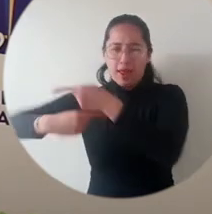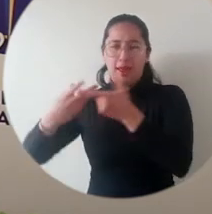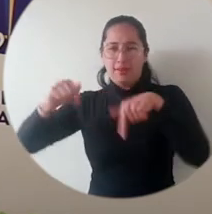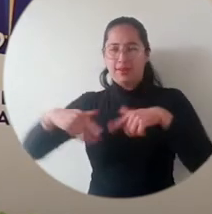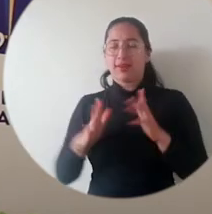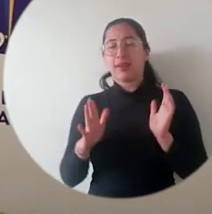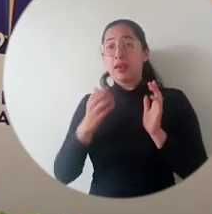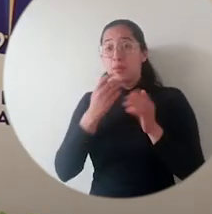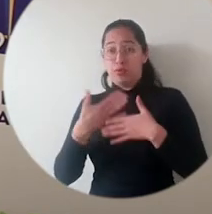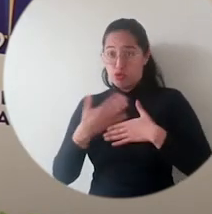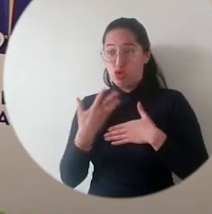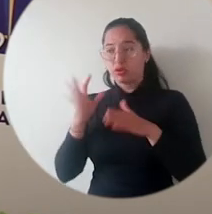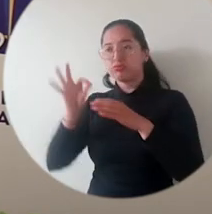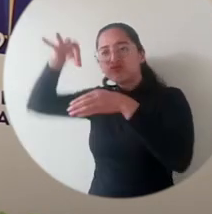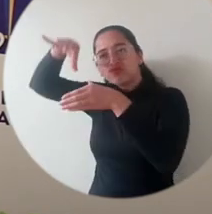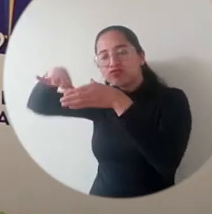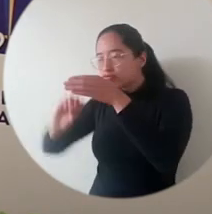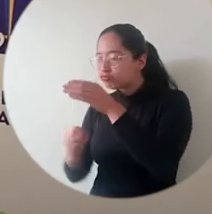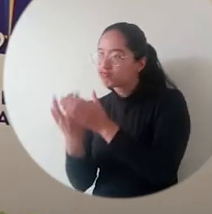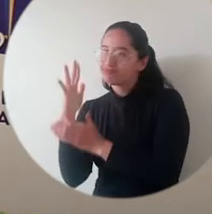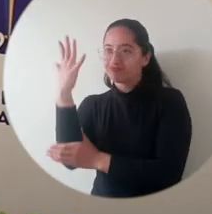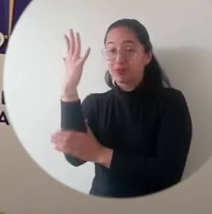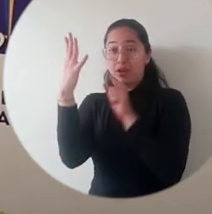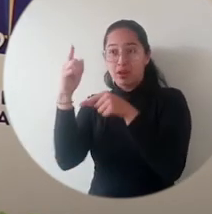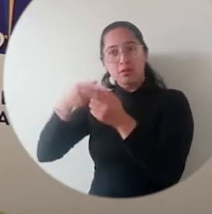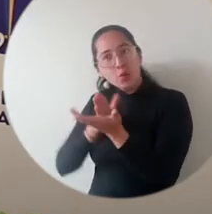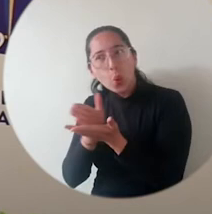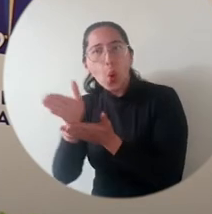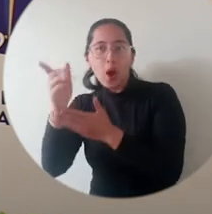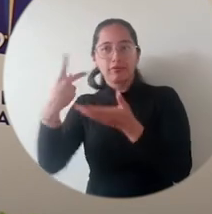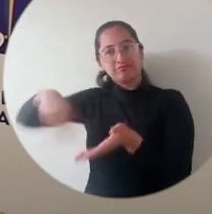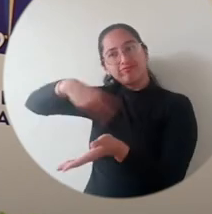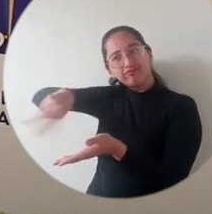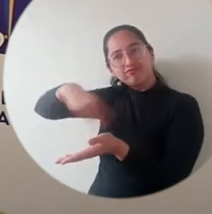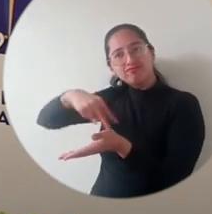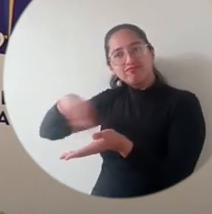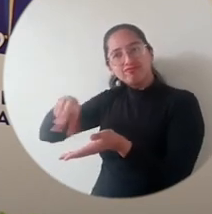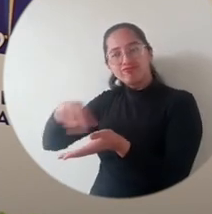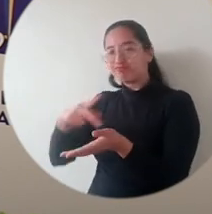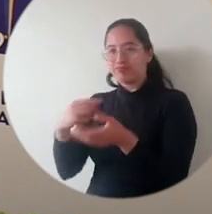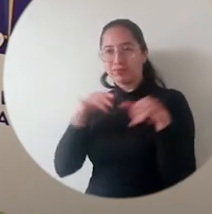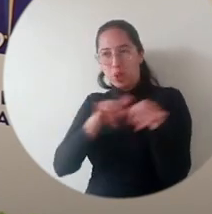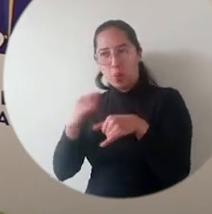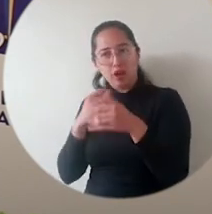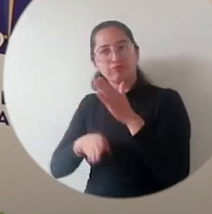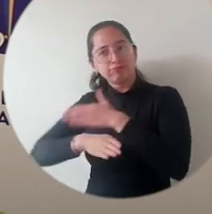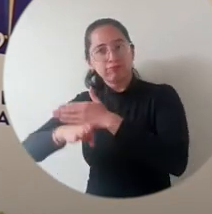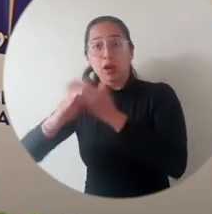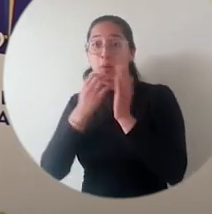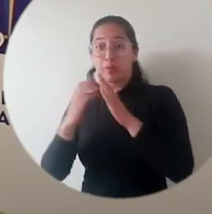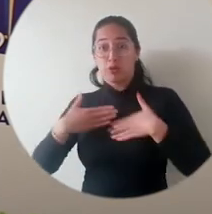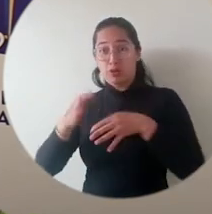semilla artística de la cual yo aún sigo perpetuándola porque trabaja en danzas también en el